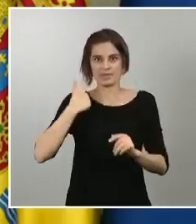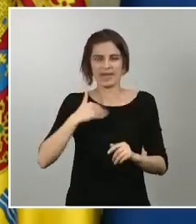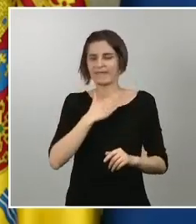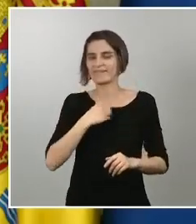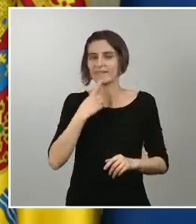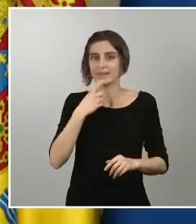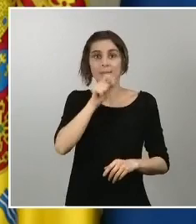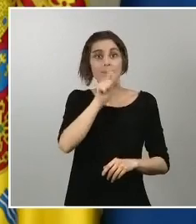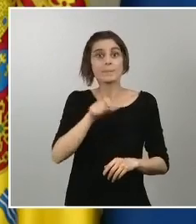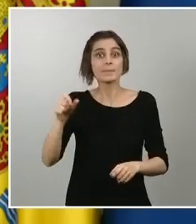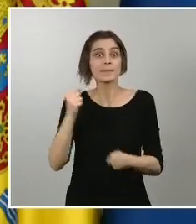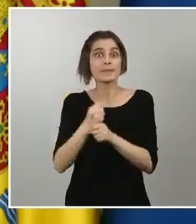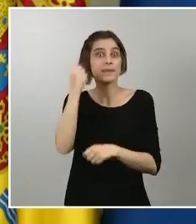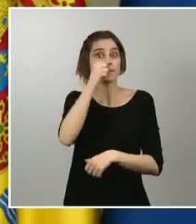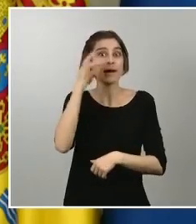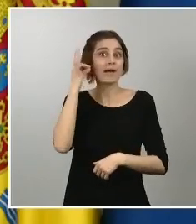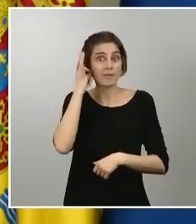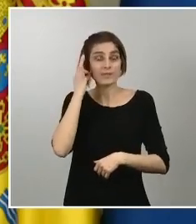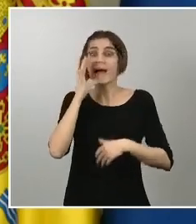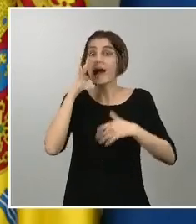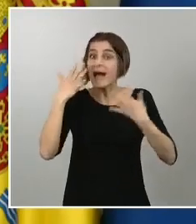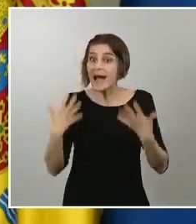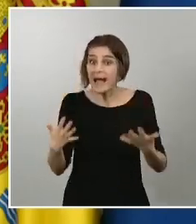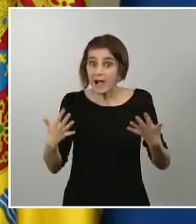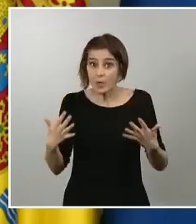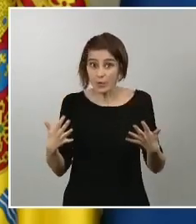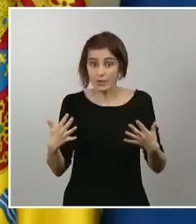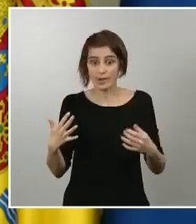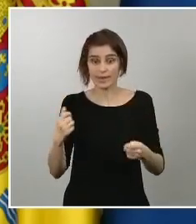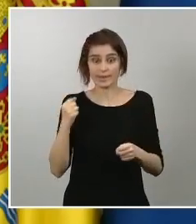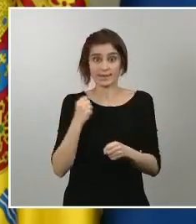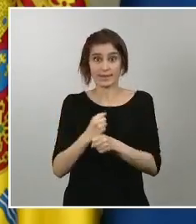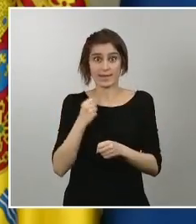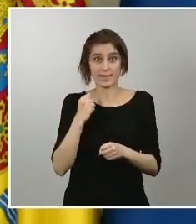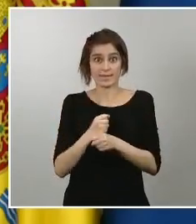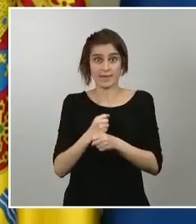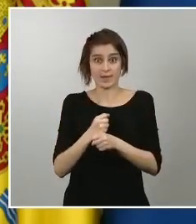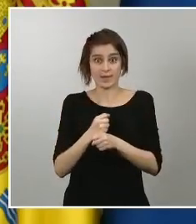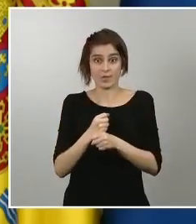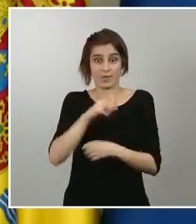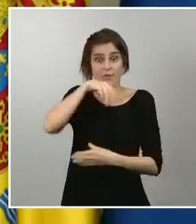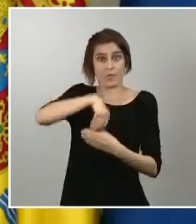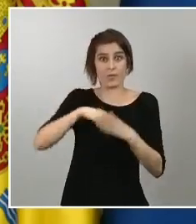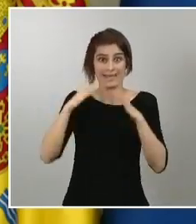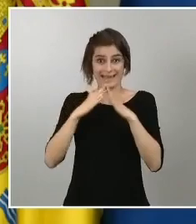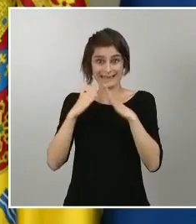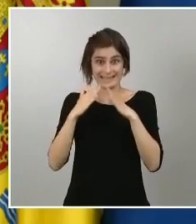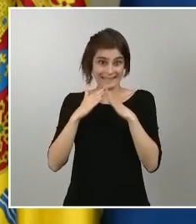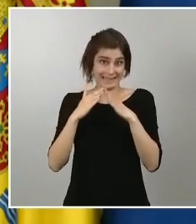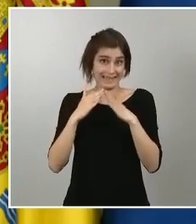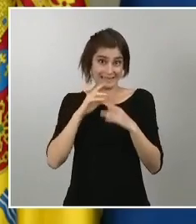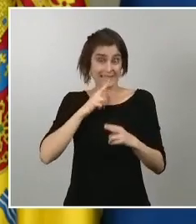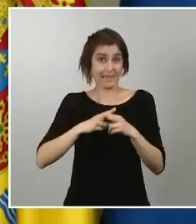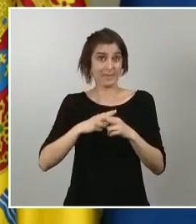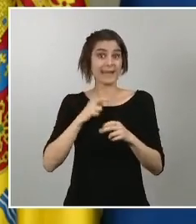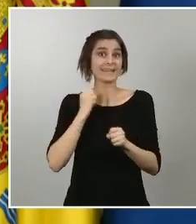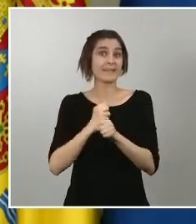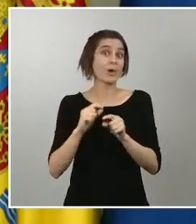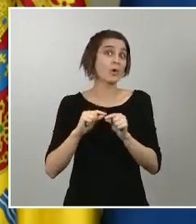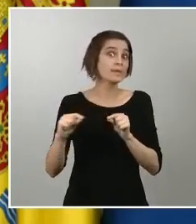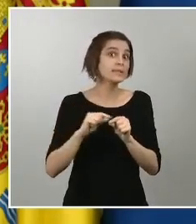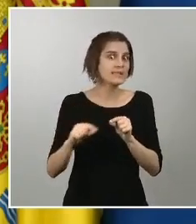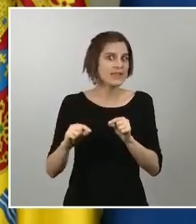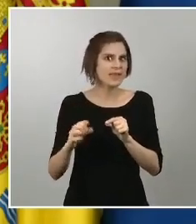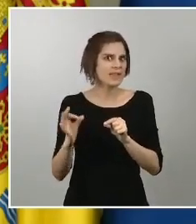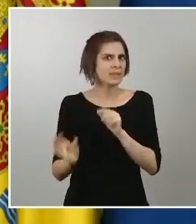de hoy están desarrollando sus funciones con el teletrabajo han de continuar haciéndolo no hay ningún obstáculo ¿de